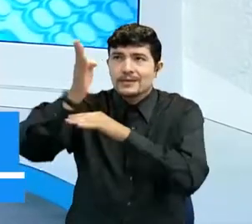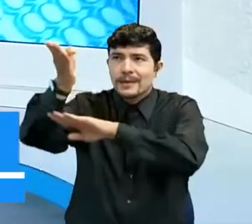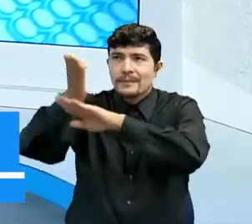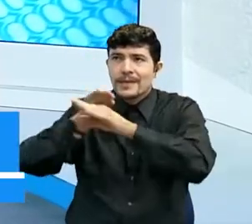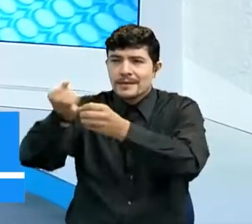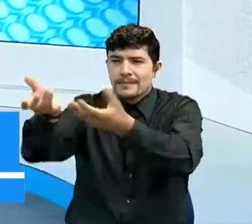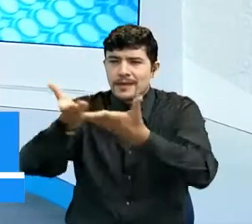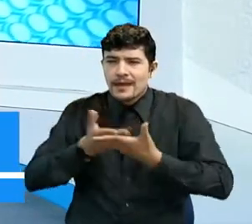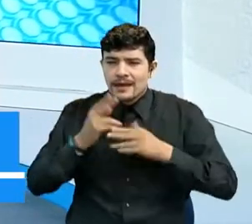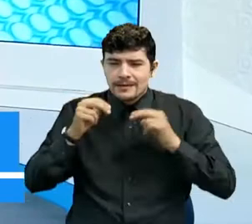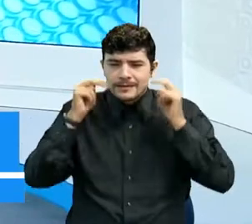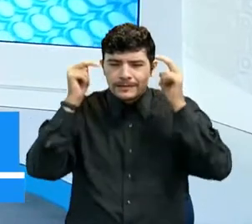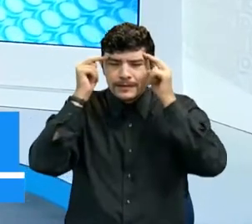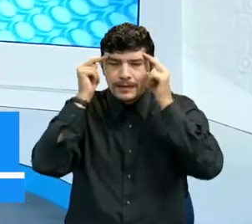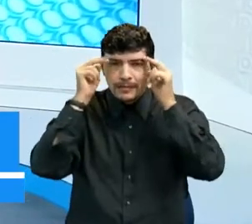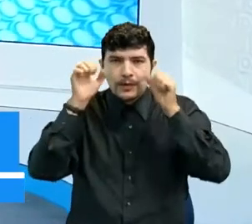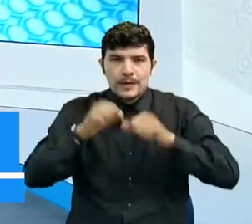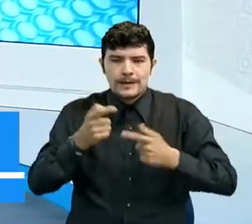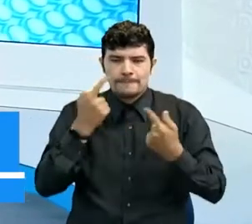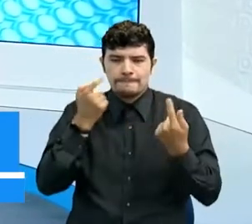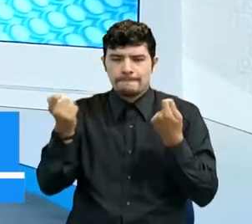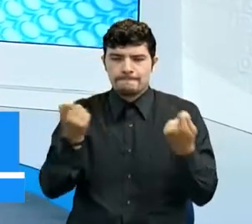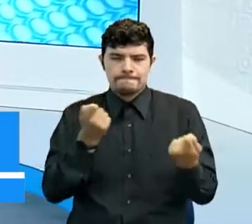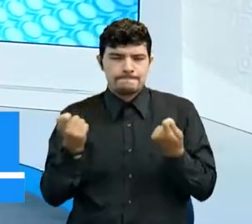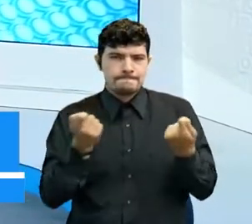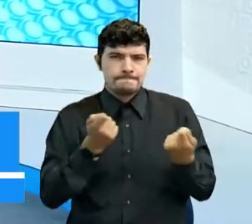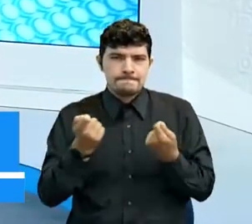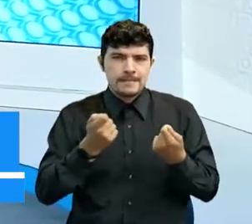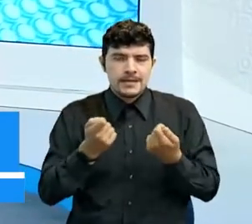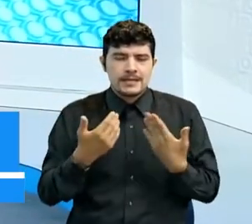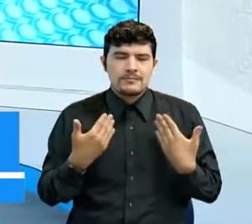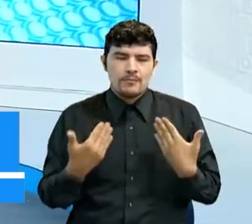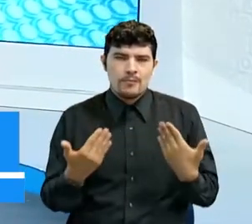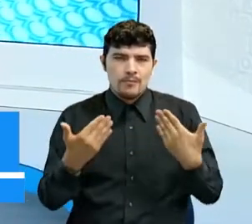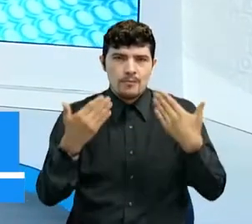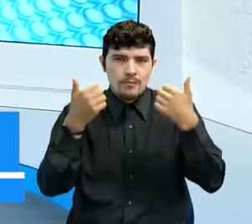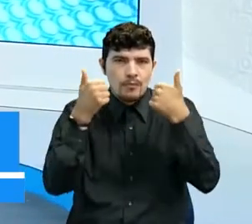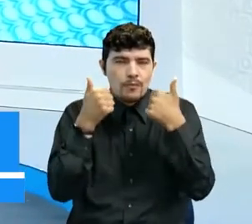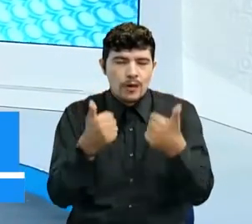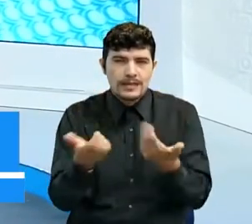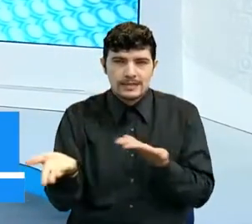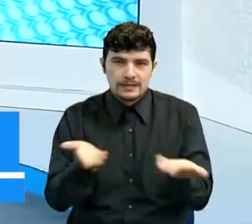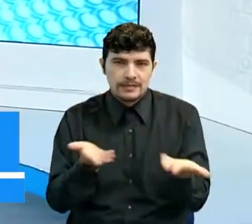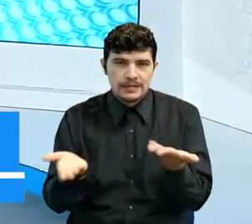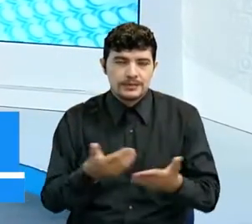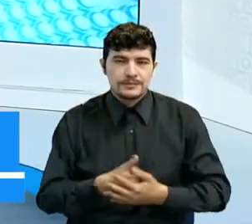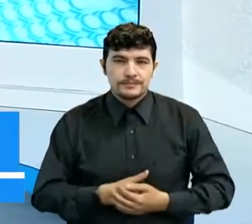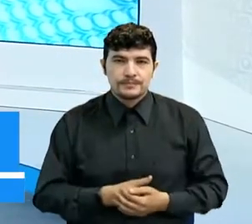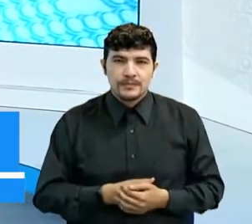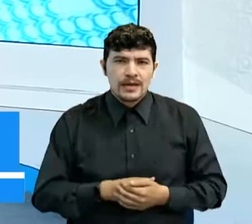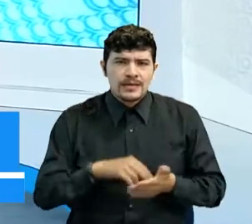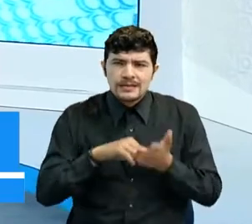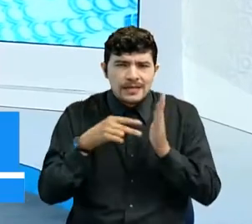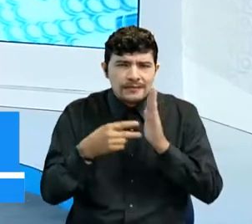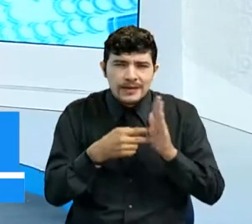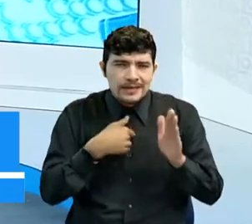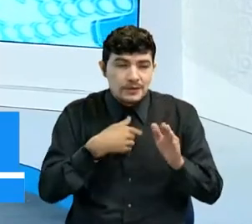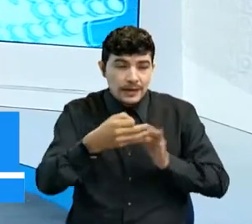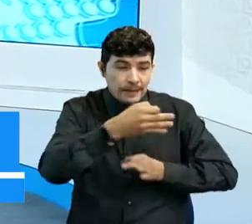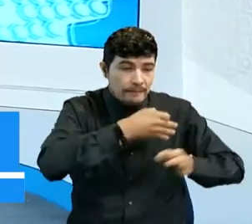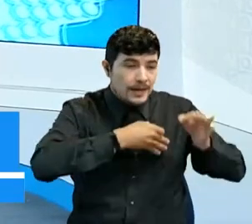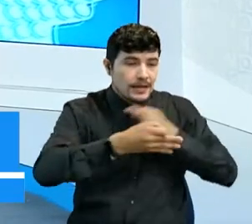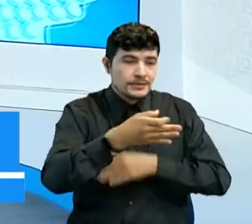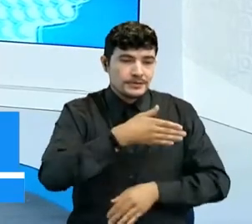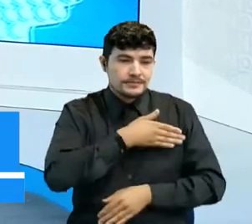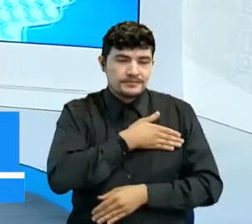servirle a mi región, al norte de Santander y a Colombia. ¿Qué significa entrar? Yo primero que todo tengo que decirle que